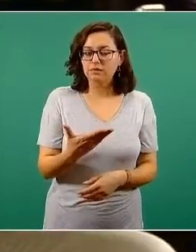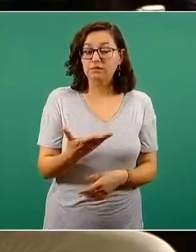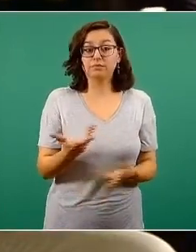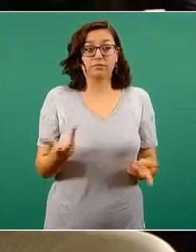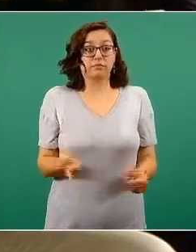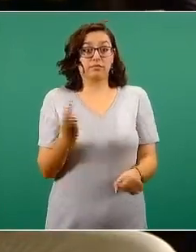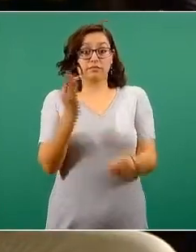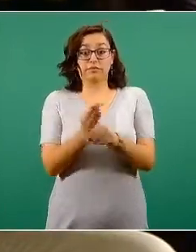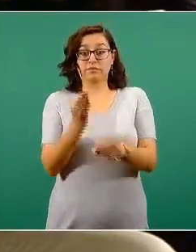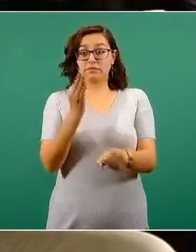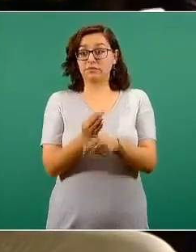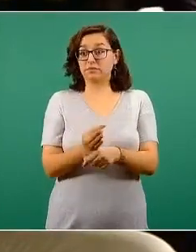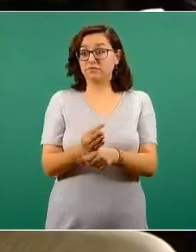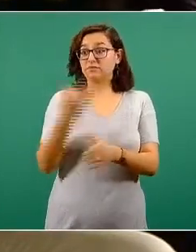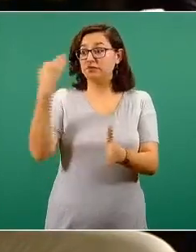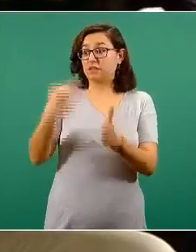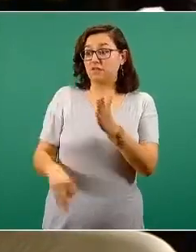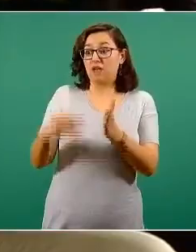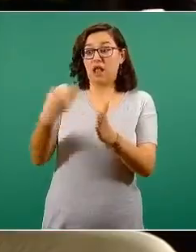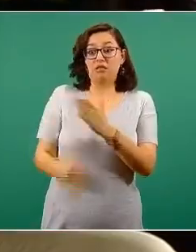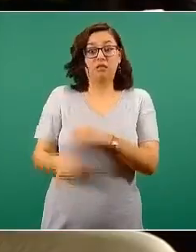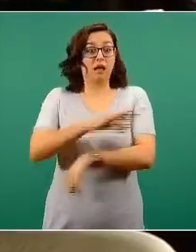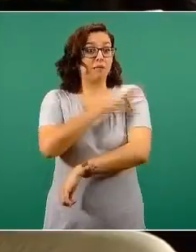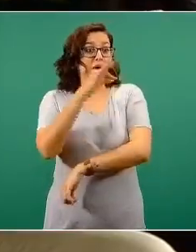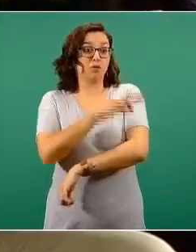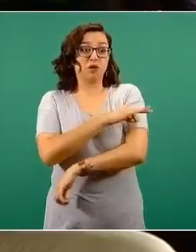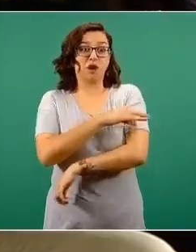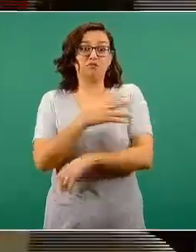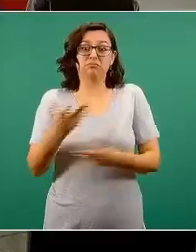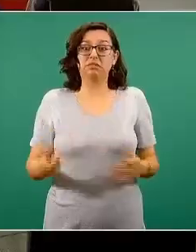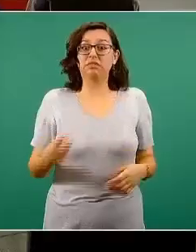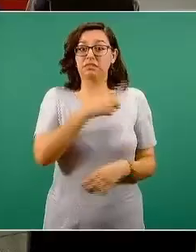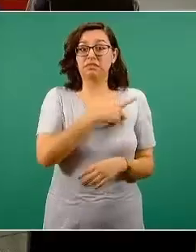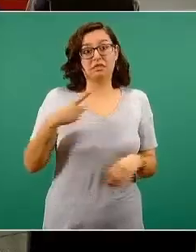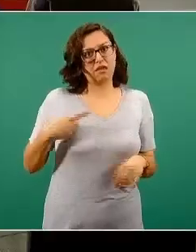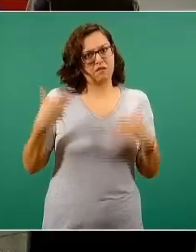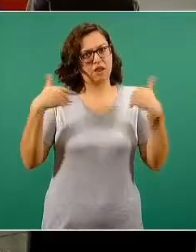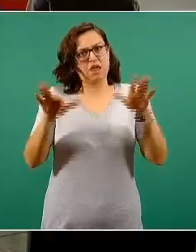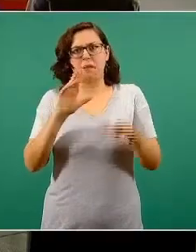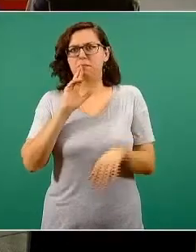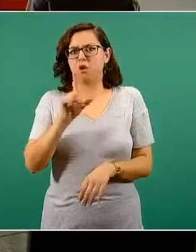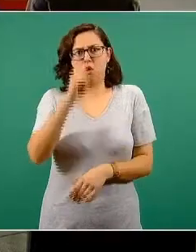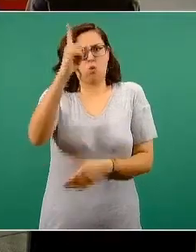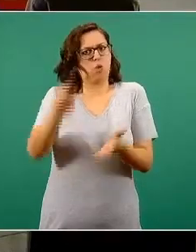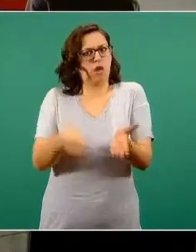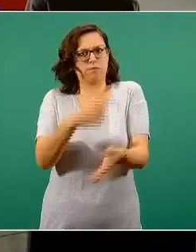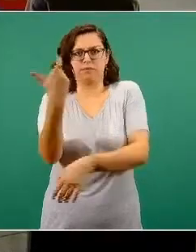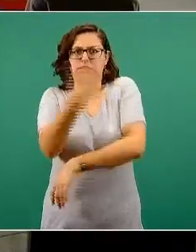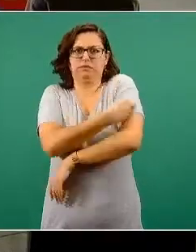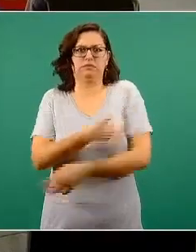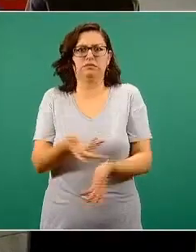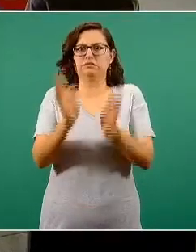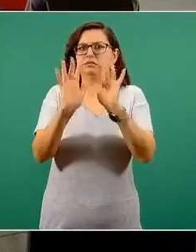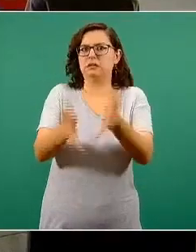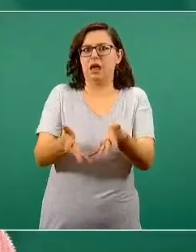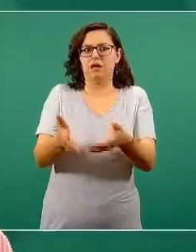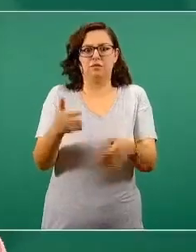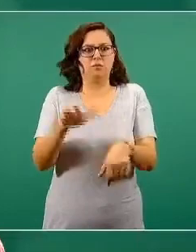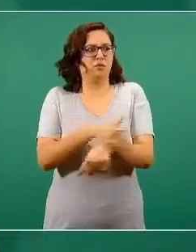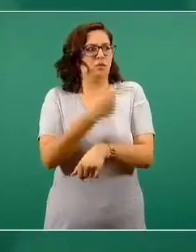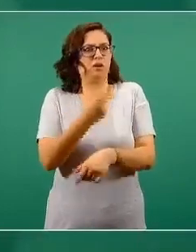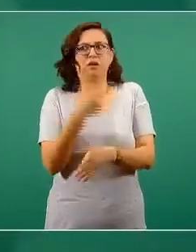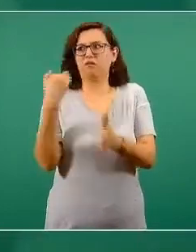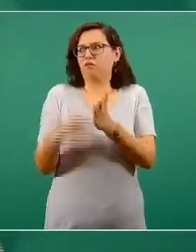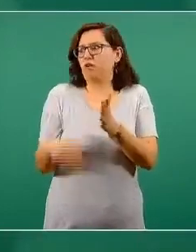o sea, aplicar sólo una dosis en vez de las dosis. Gracias. Cómo no. Es una pregunta también muy importante que ya nos hemos